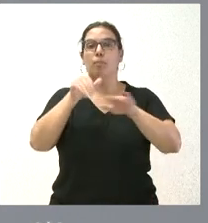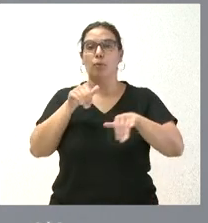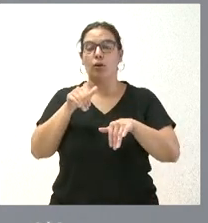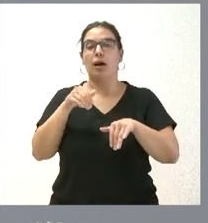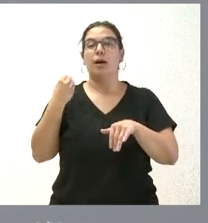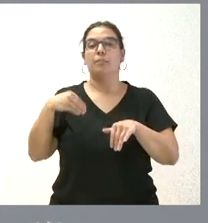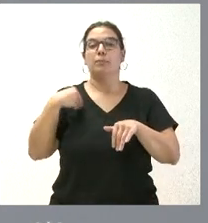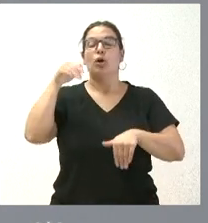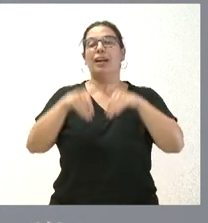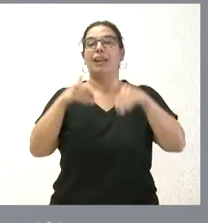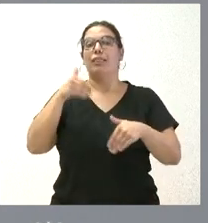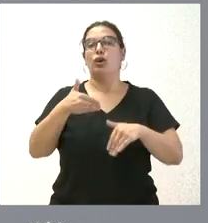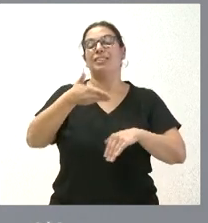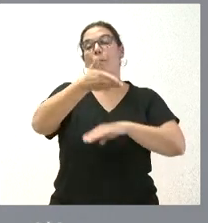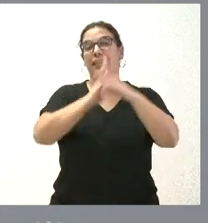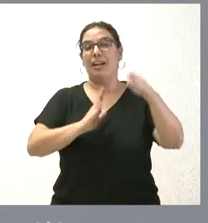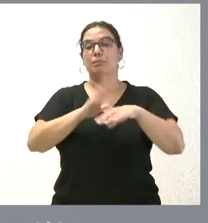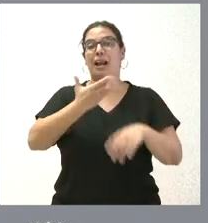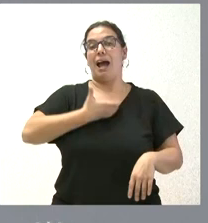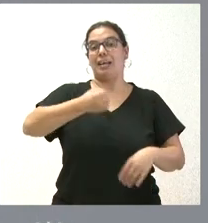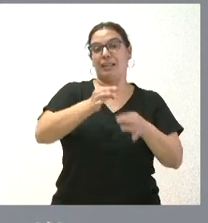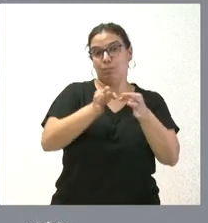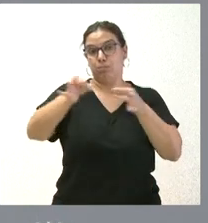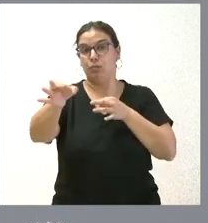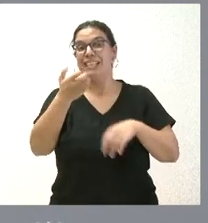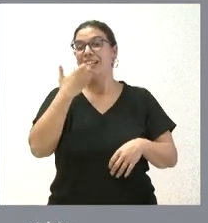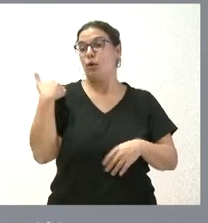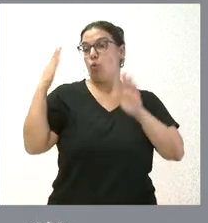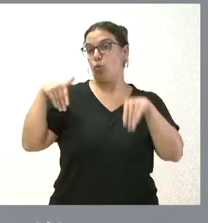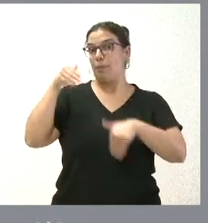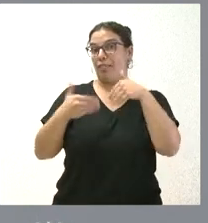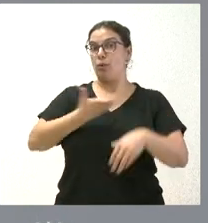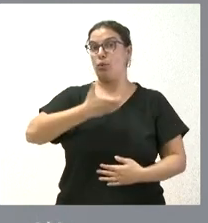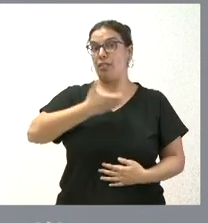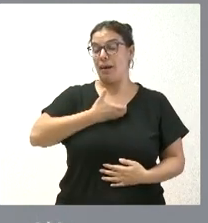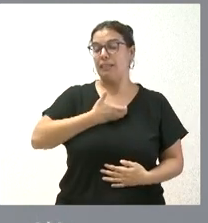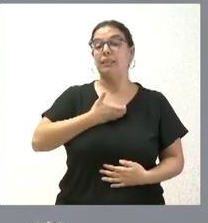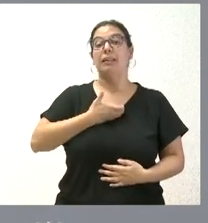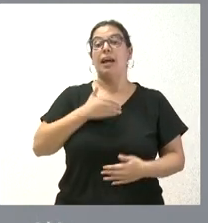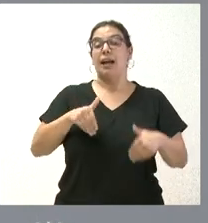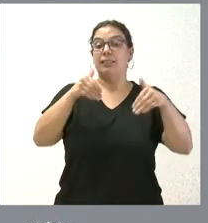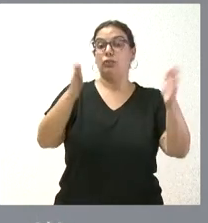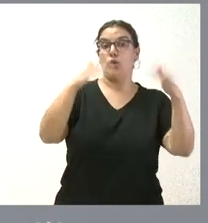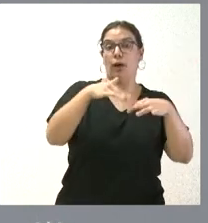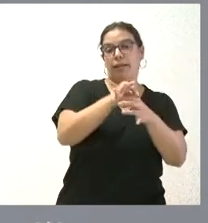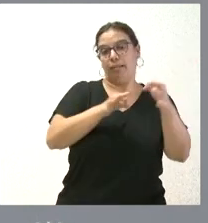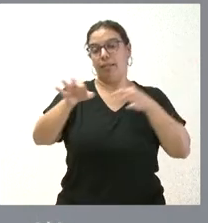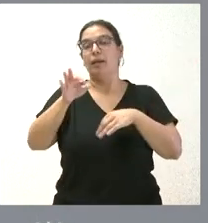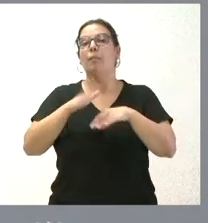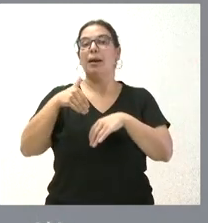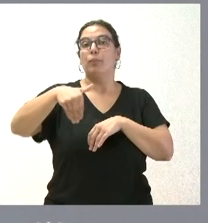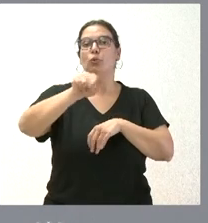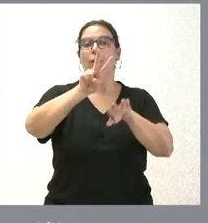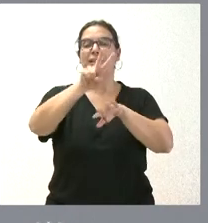pedáneos en las entidades locales menores de Castilla y León que no hubieran tenido candidatos en las últimas elecciones para el día 26 de noviembre. Saben ustedes que, según la normativa